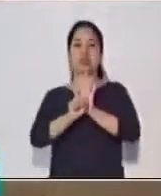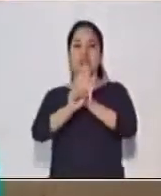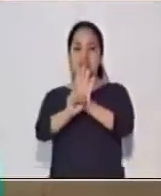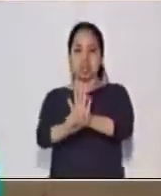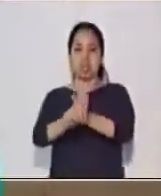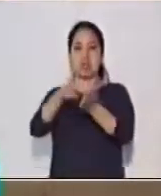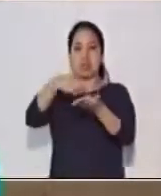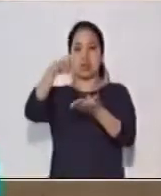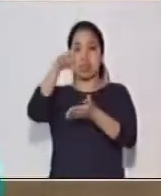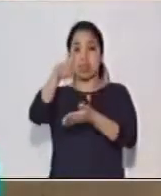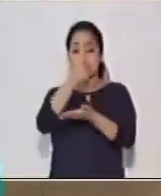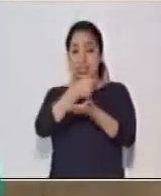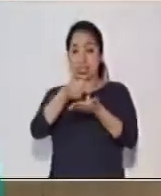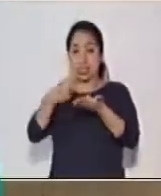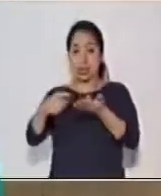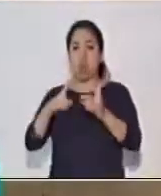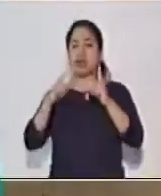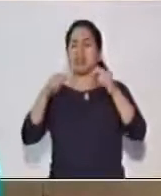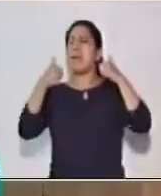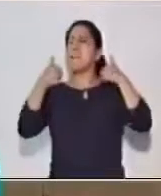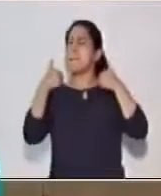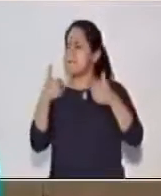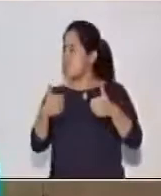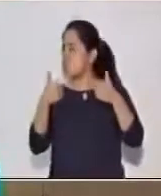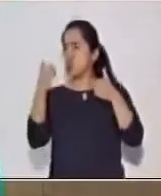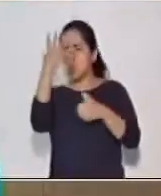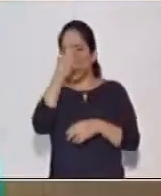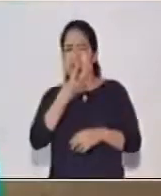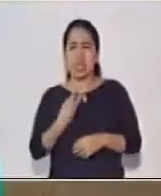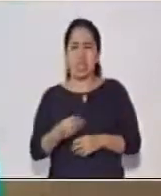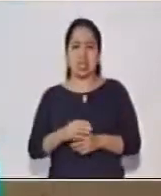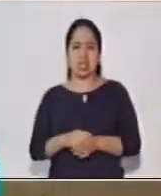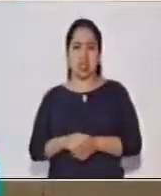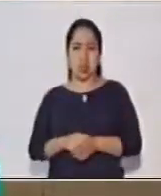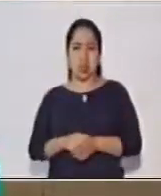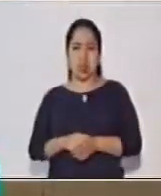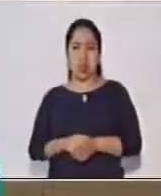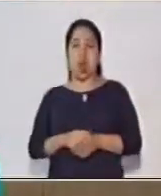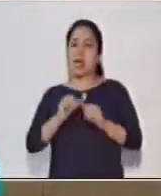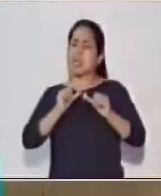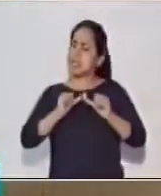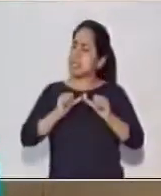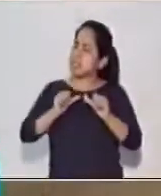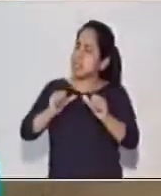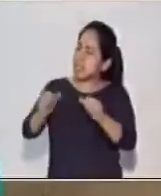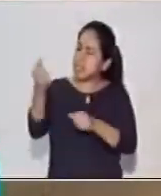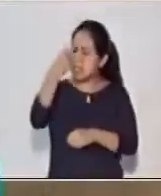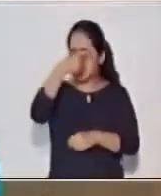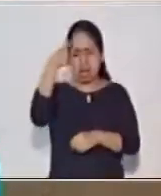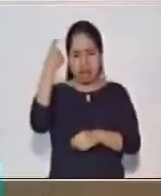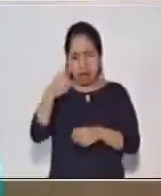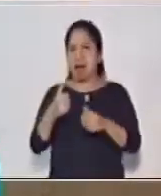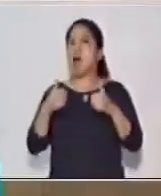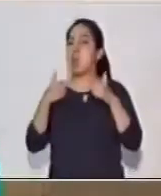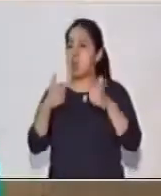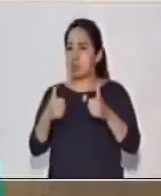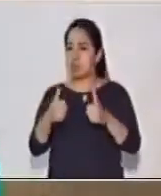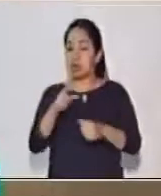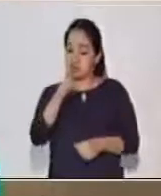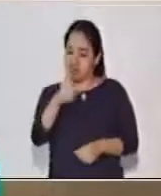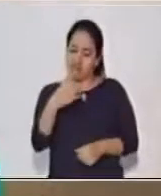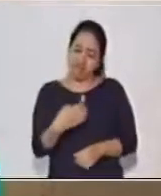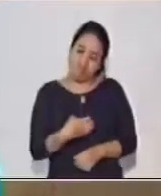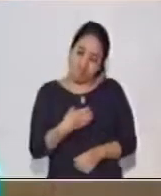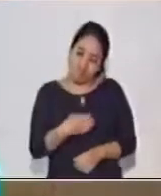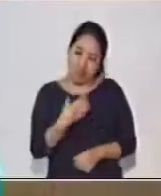patrios que has escrito está muy bonito. Sigue esmerándote así, tu profe.